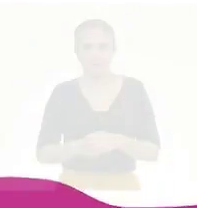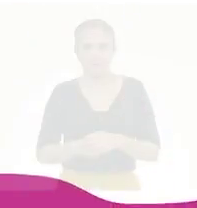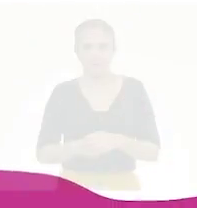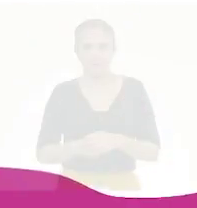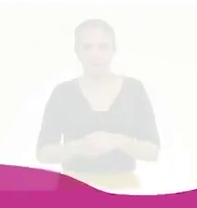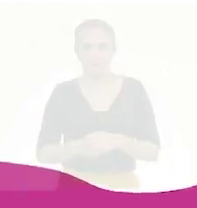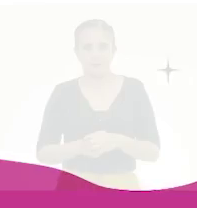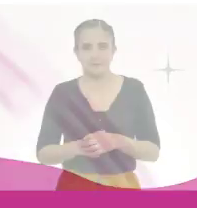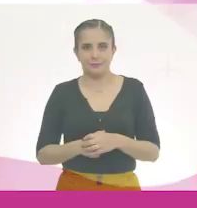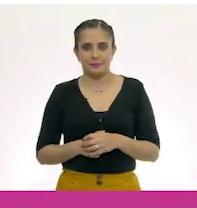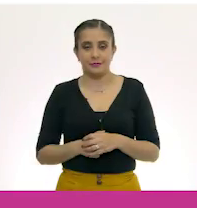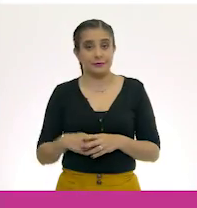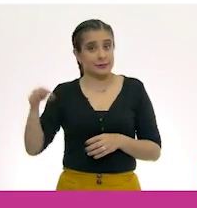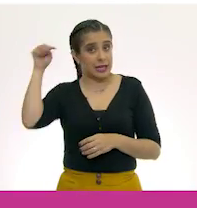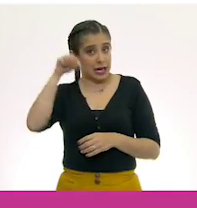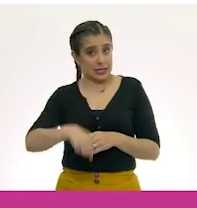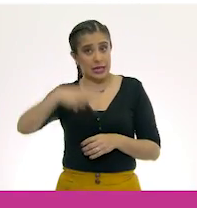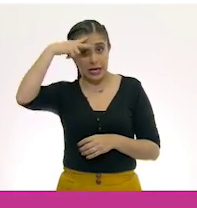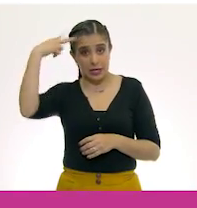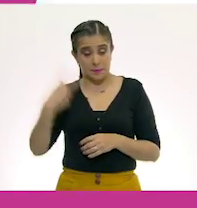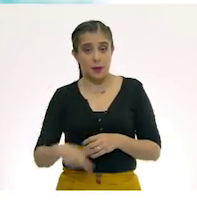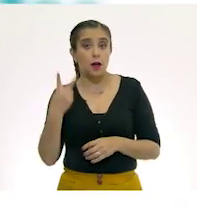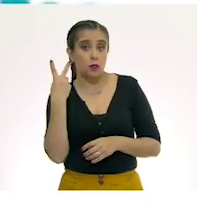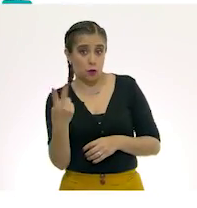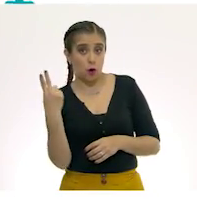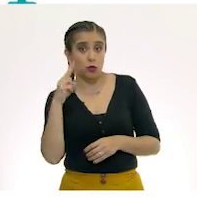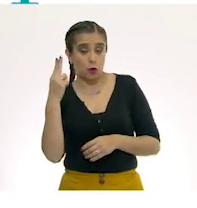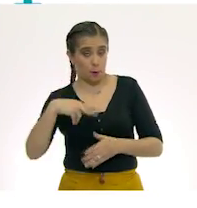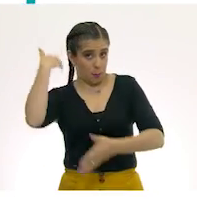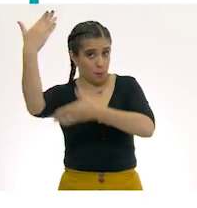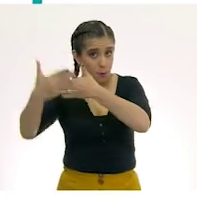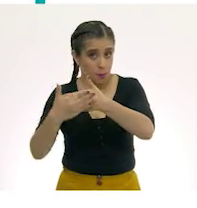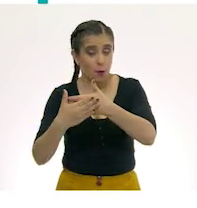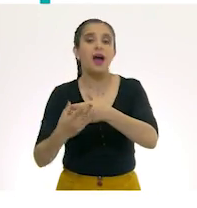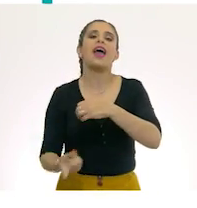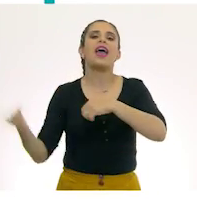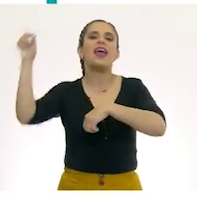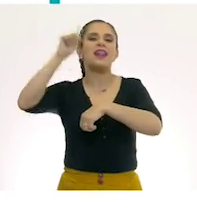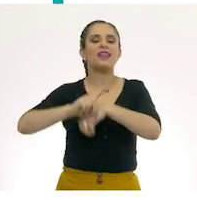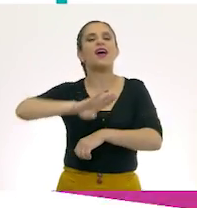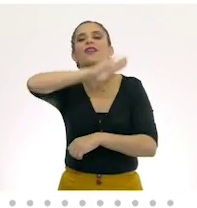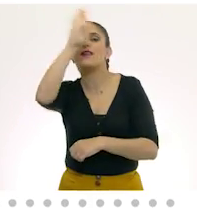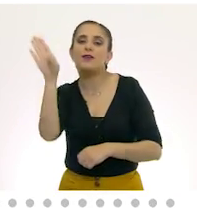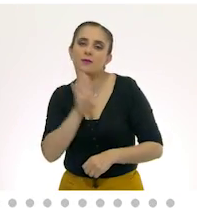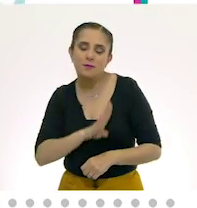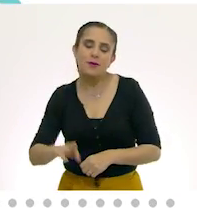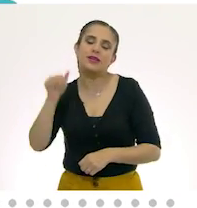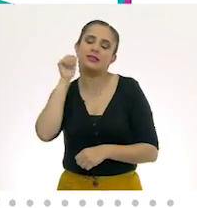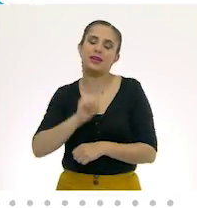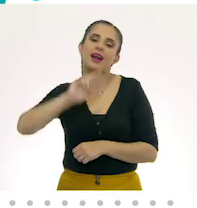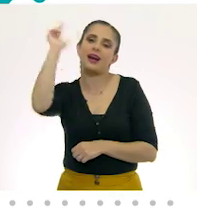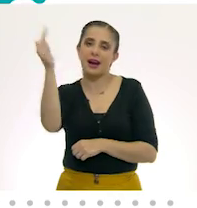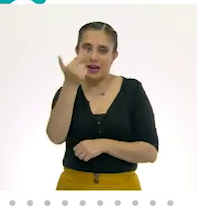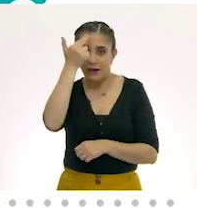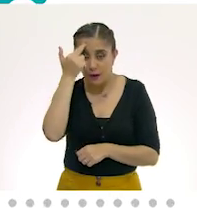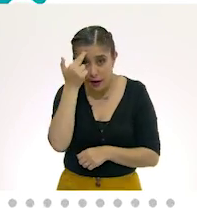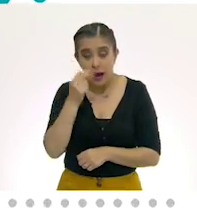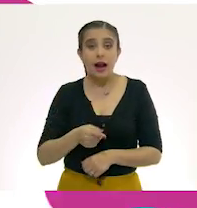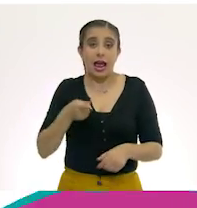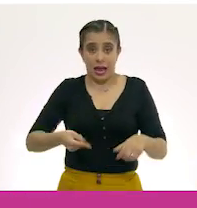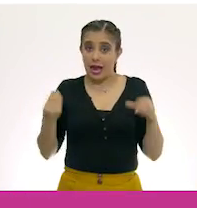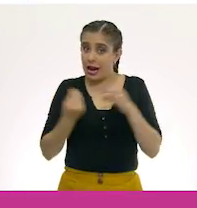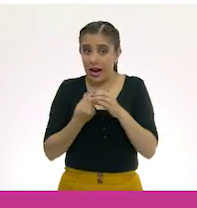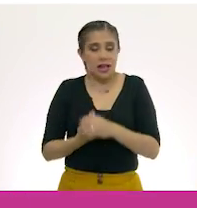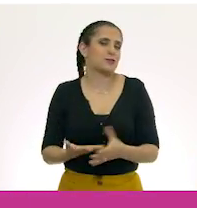En México, el 2 de noviembre festejamos el Día de los Fieles Difuntos. Por eso, no tendremos clases,